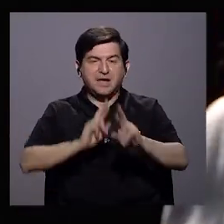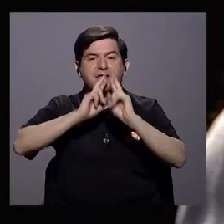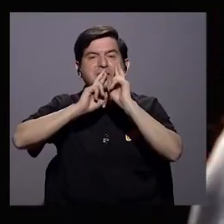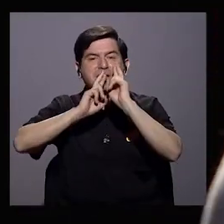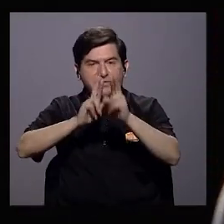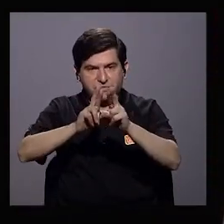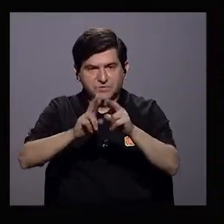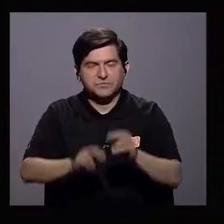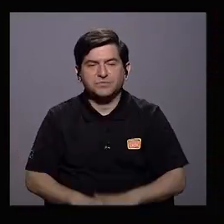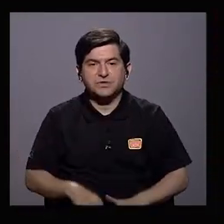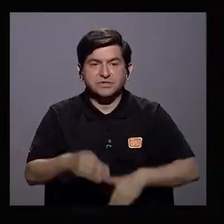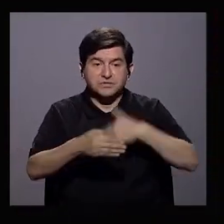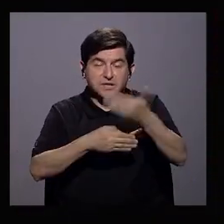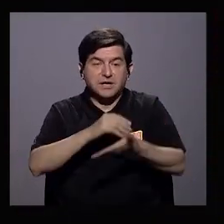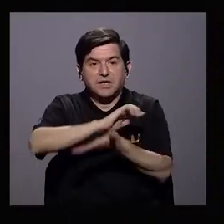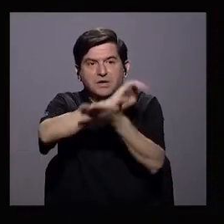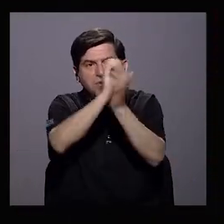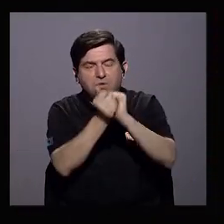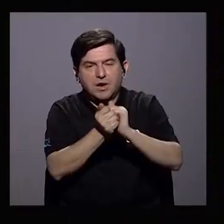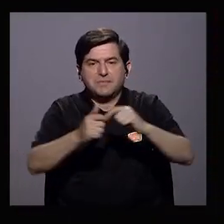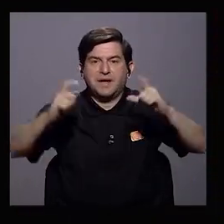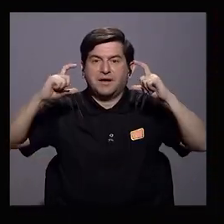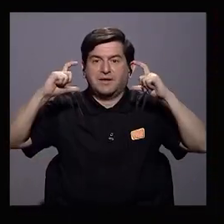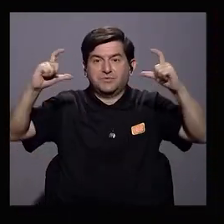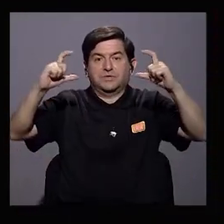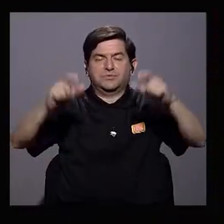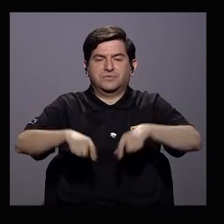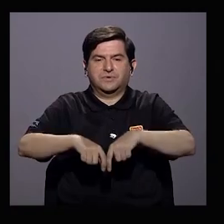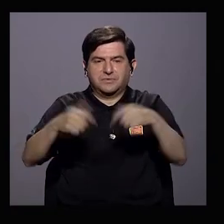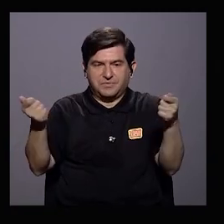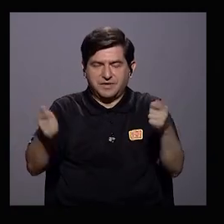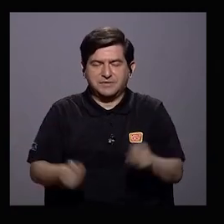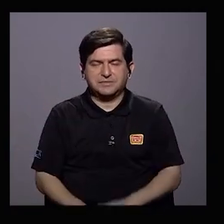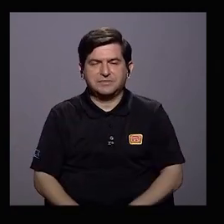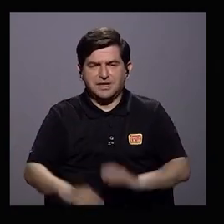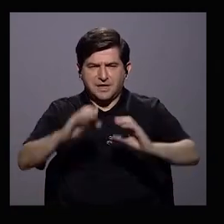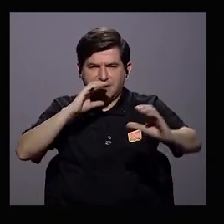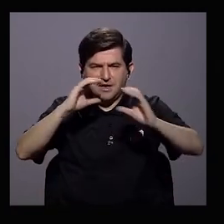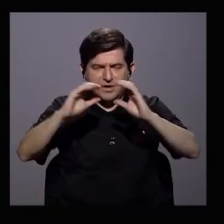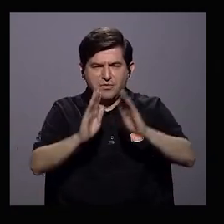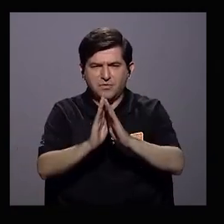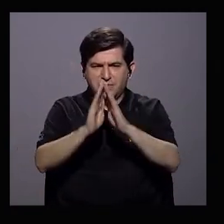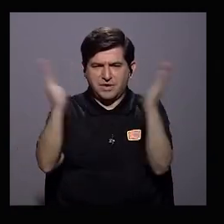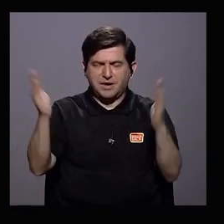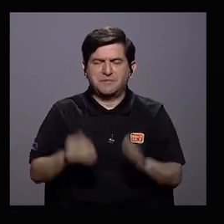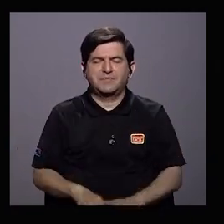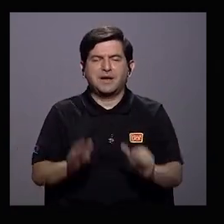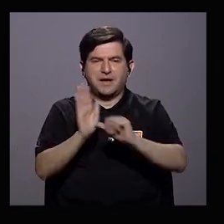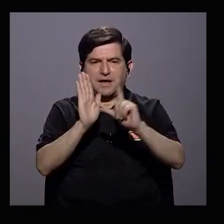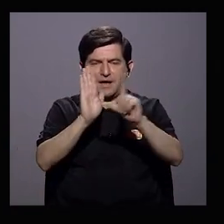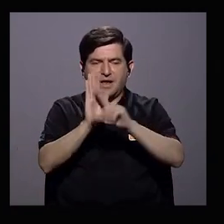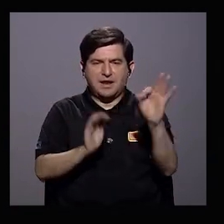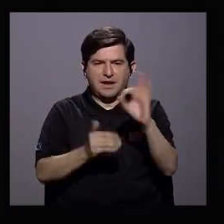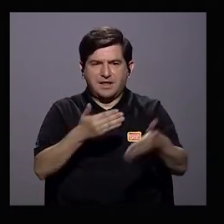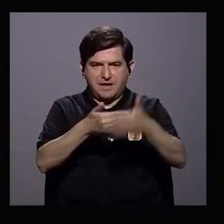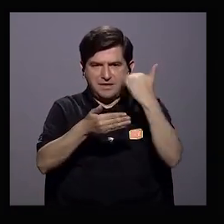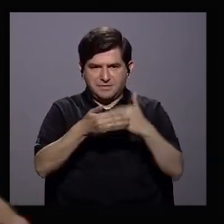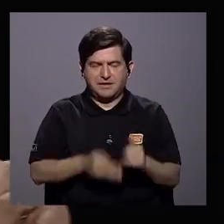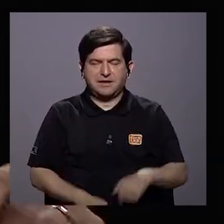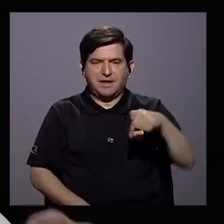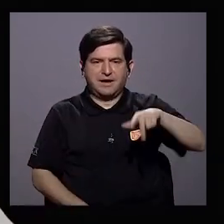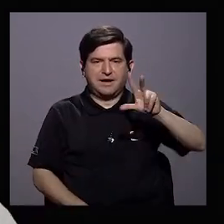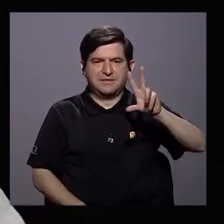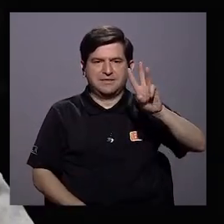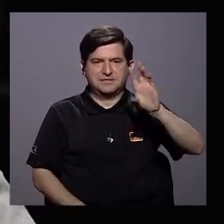respondió a lo que luego se convertiría en un titular y esa conversación amplia que tuvo en Asamblea en febrero pasado. Estamos en 360,